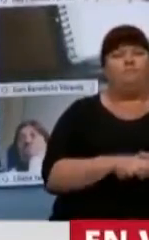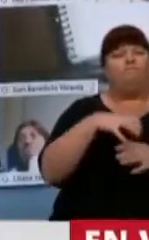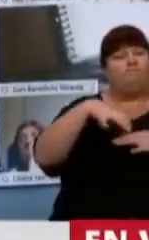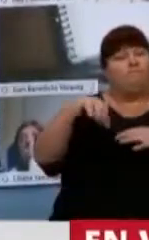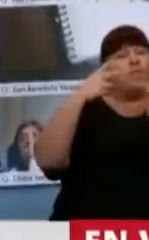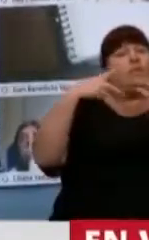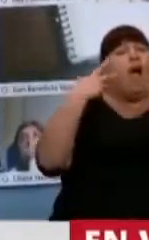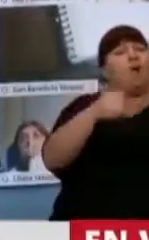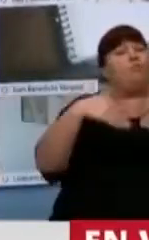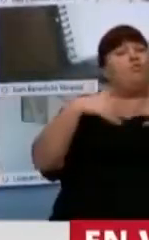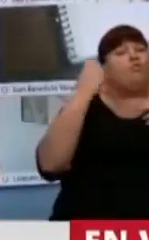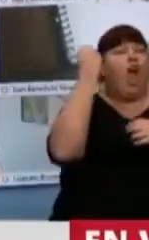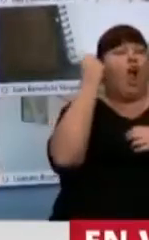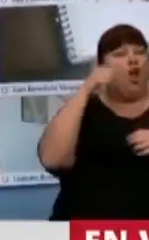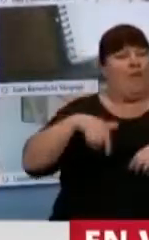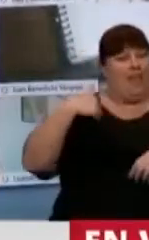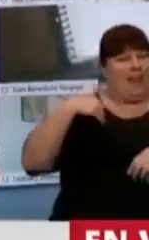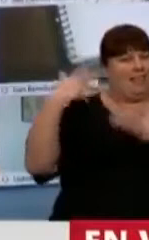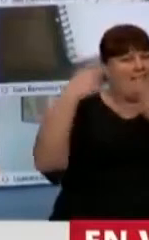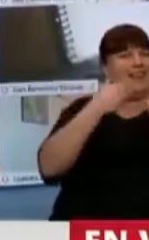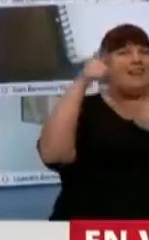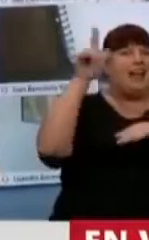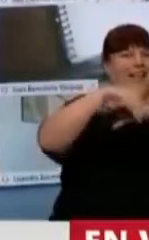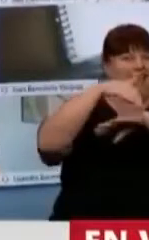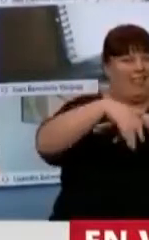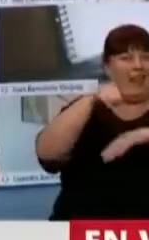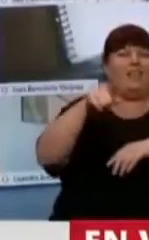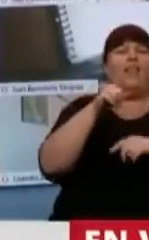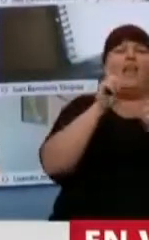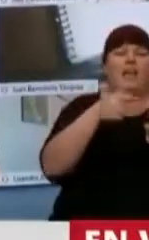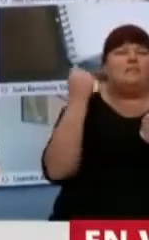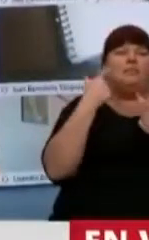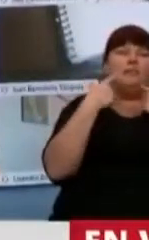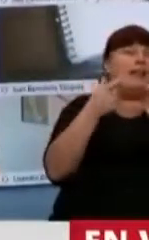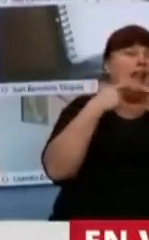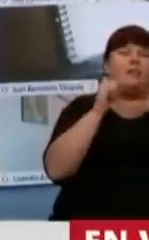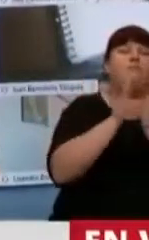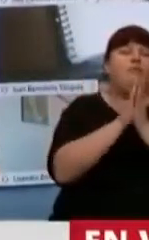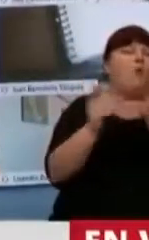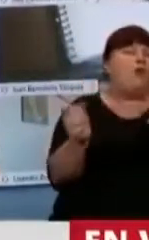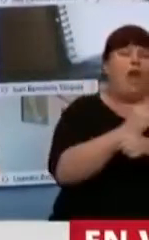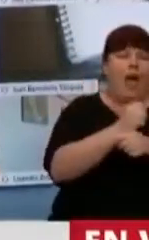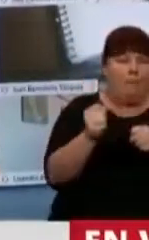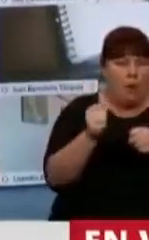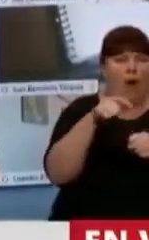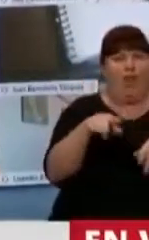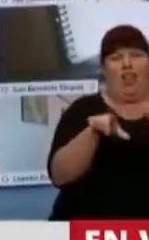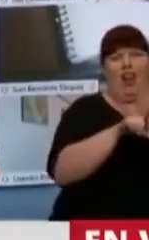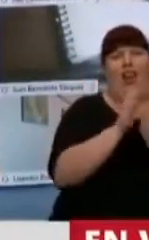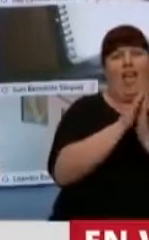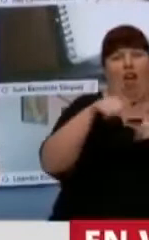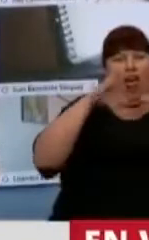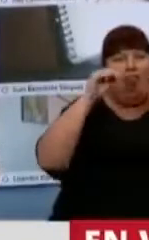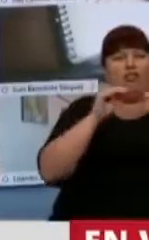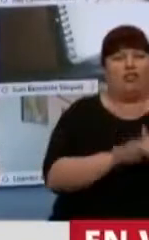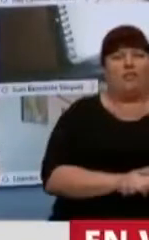sectores que más aporta a la economía nuestra. Entonces era muy importante y muy reclamada que podamos sancionar esta